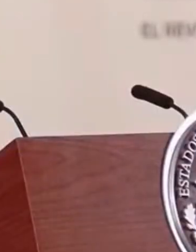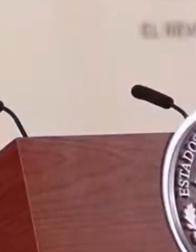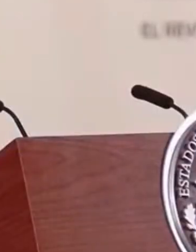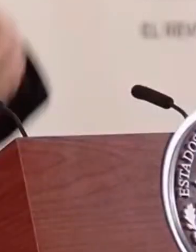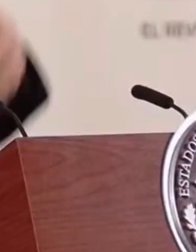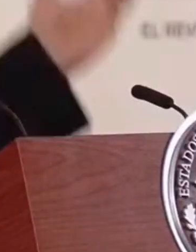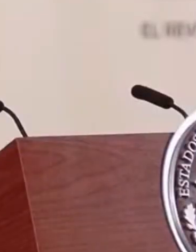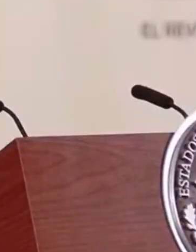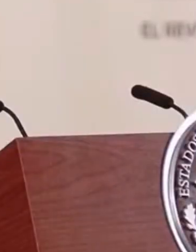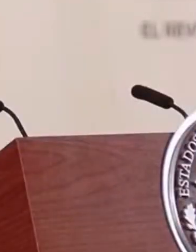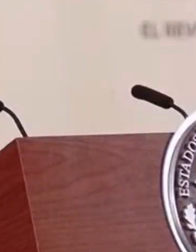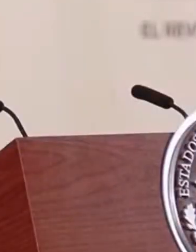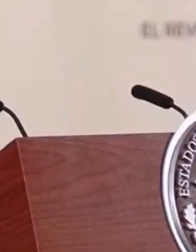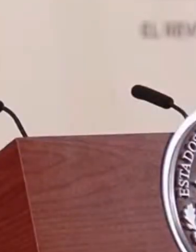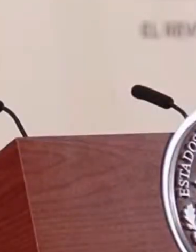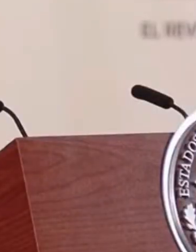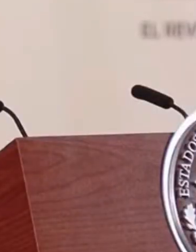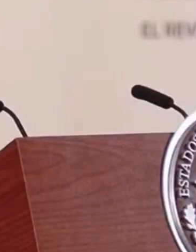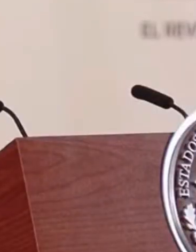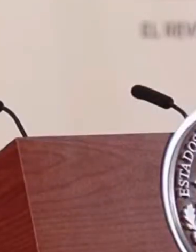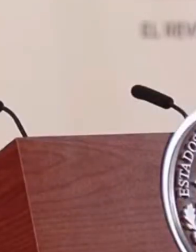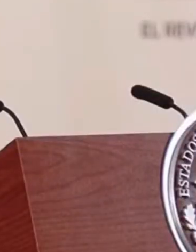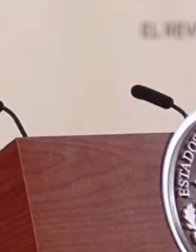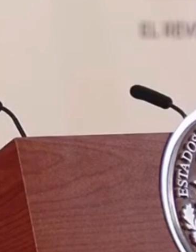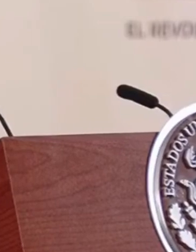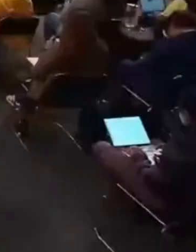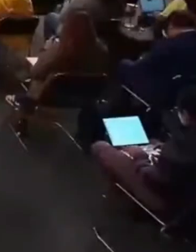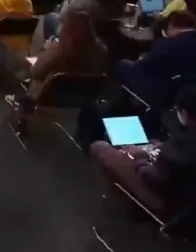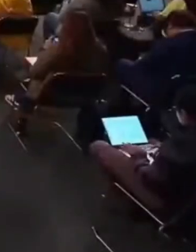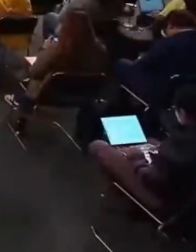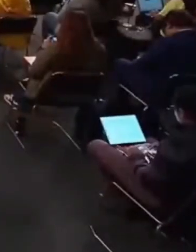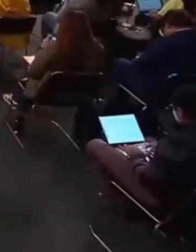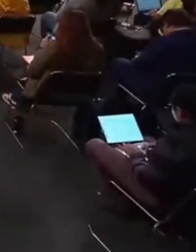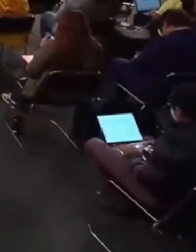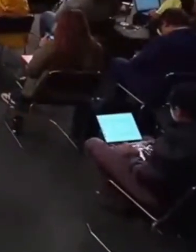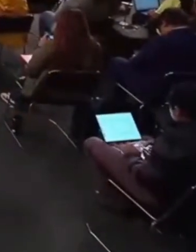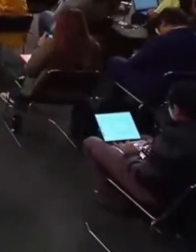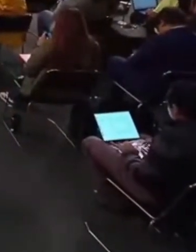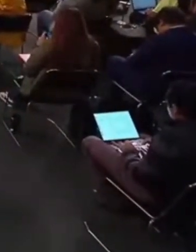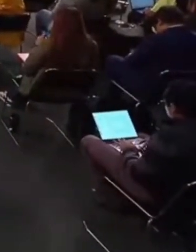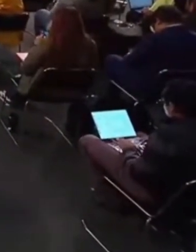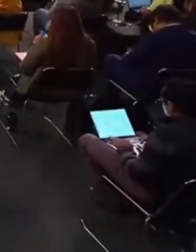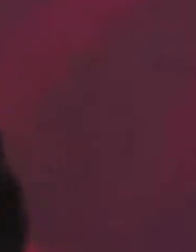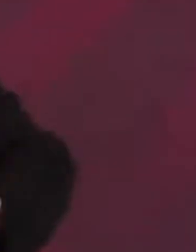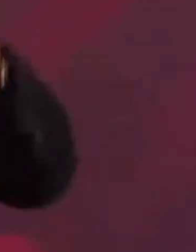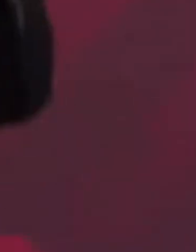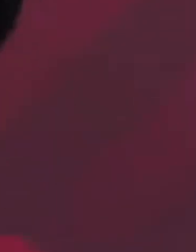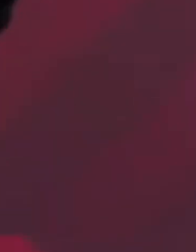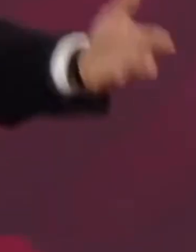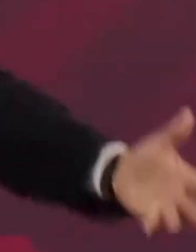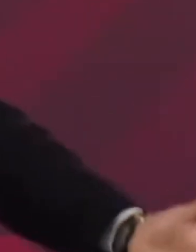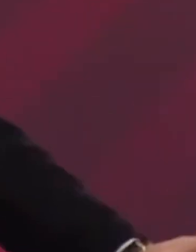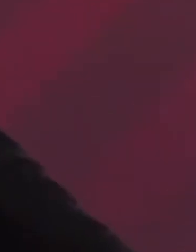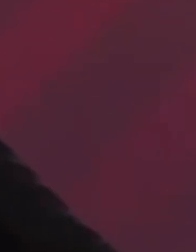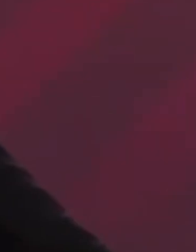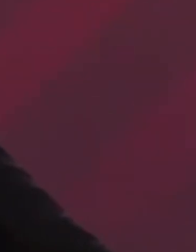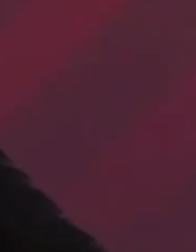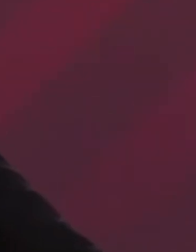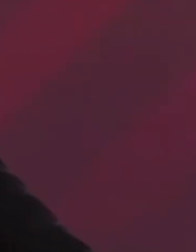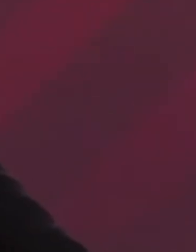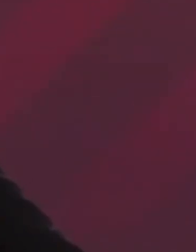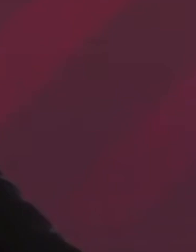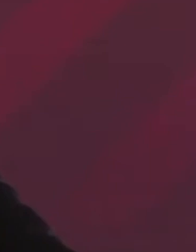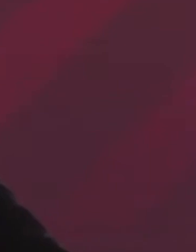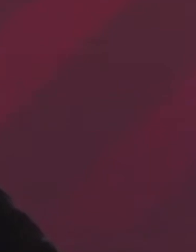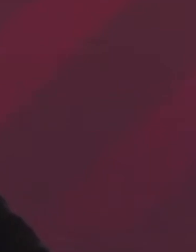se fabrican hechos y se busca